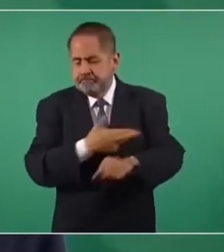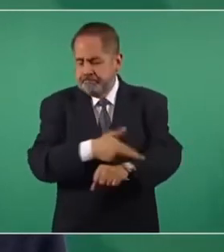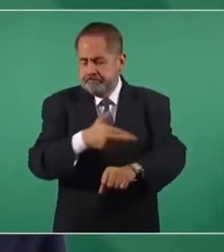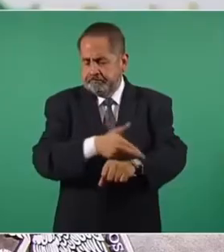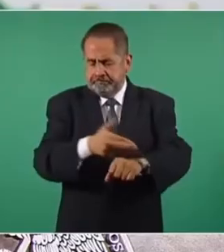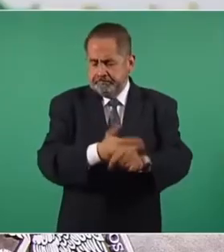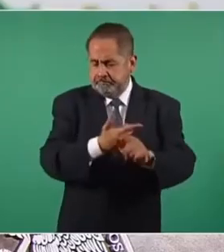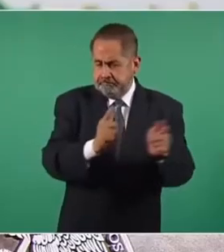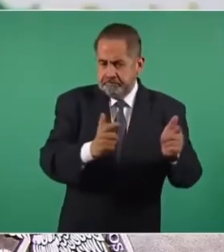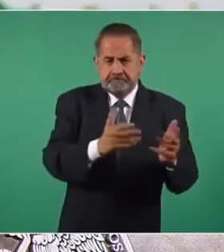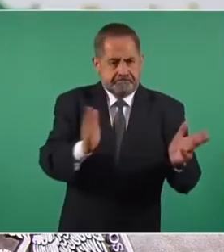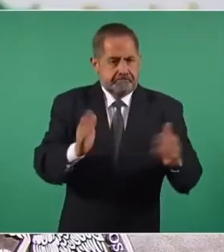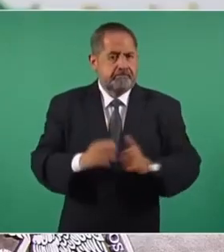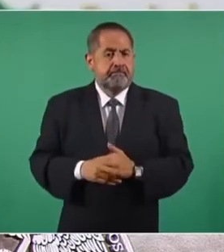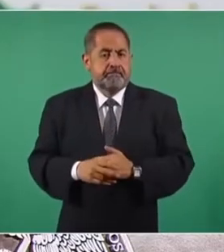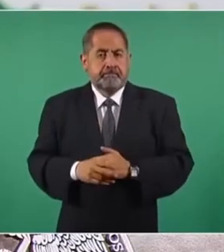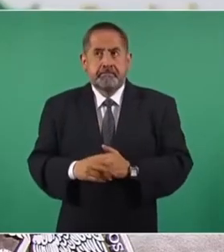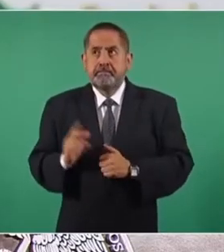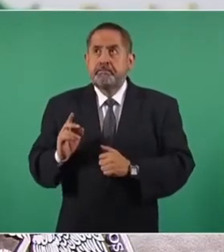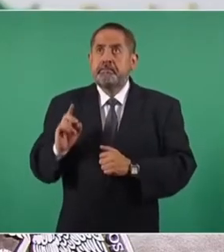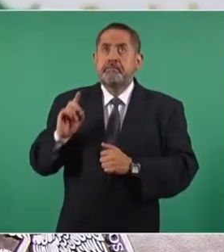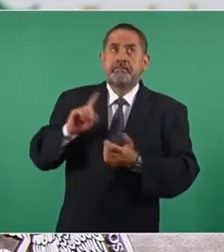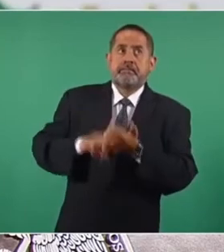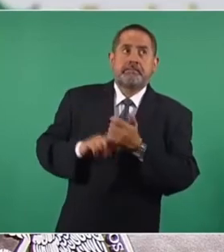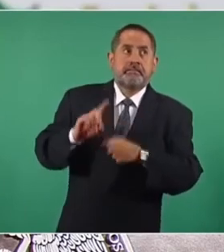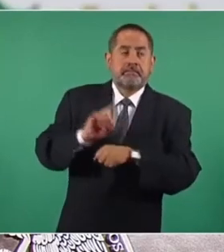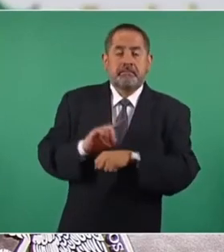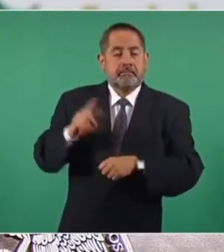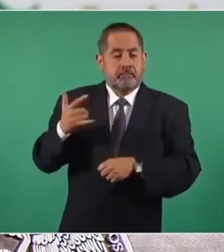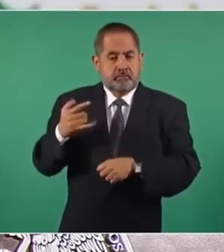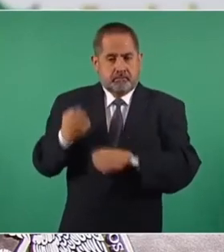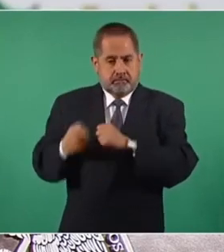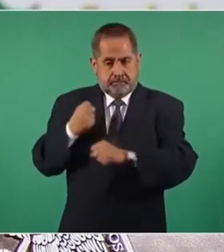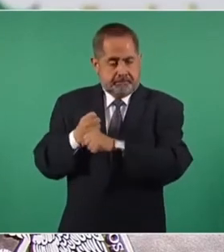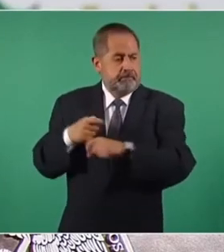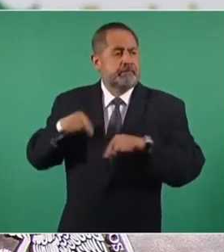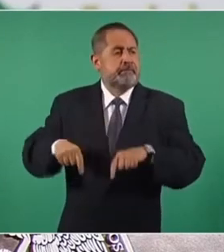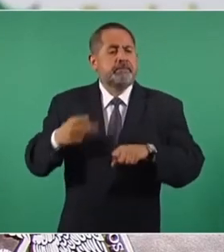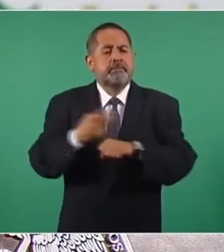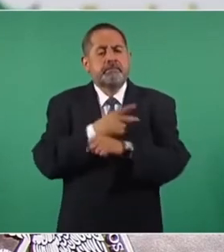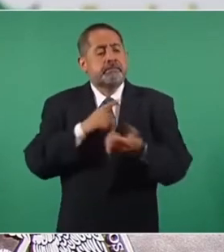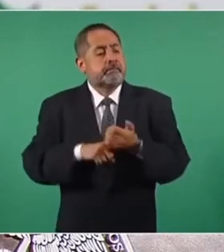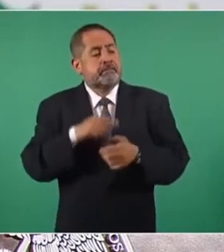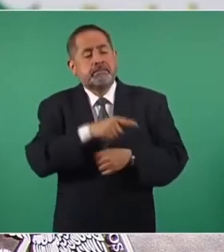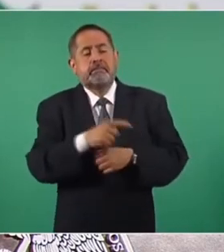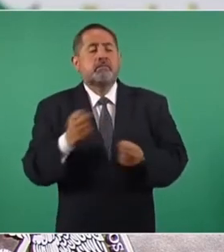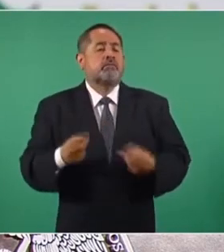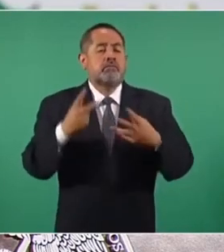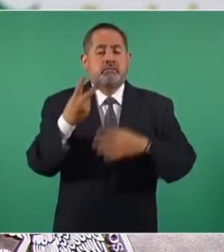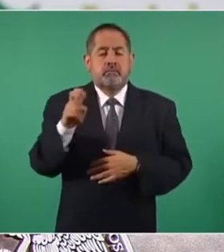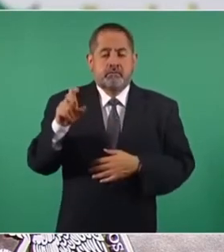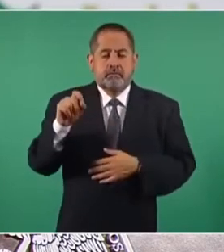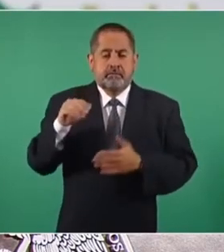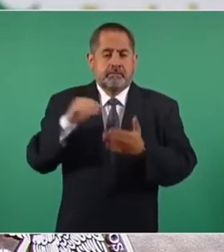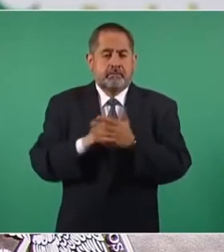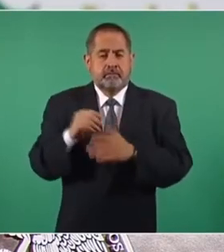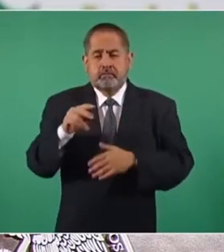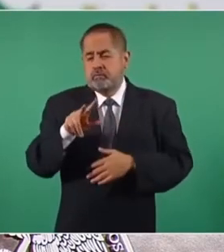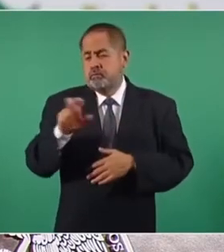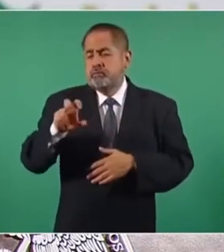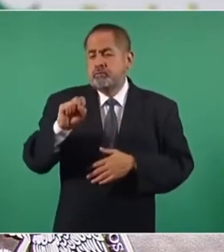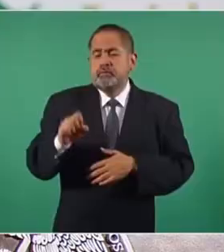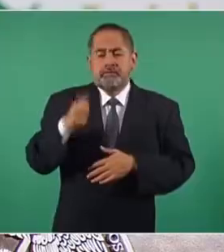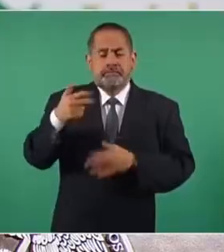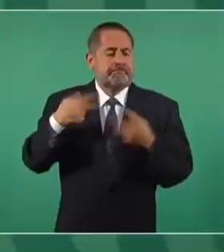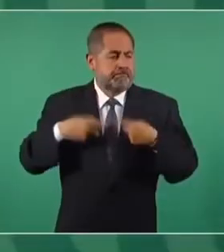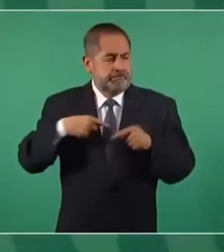solicitudes. A julio de este año, la población privada de la libertad en el país era de 220 mil 866